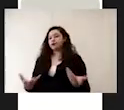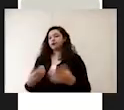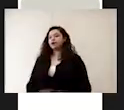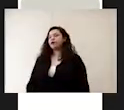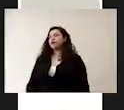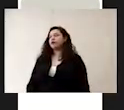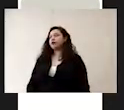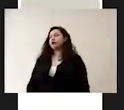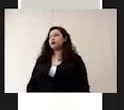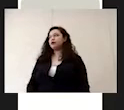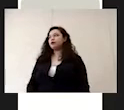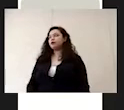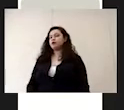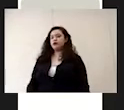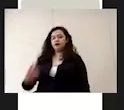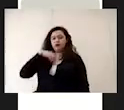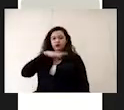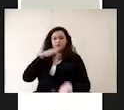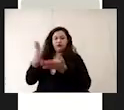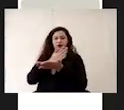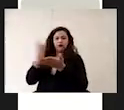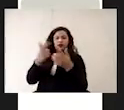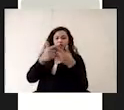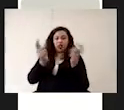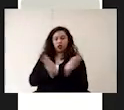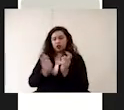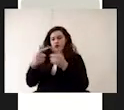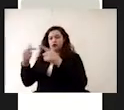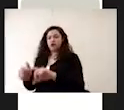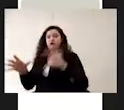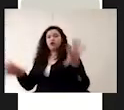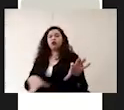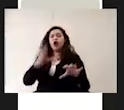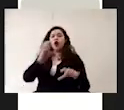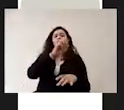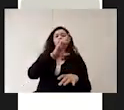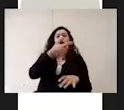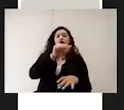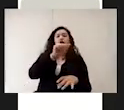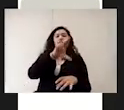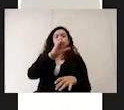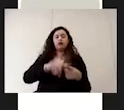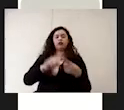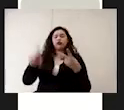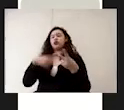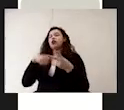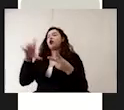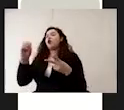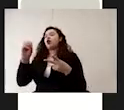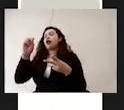Los vamos a dividir en dos grandes grupos los residuos orgánicos y los residuos inorgánicos.